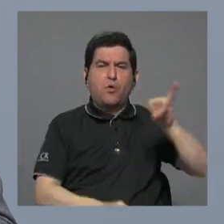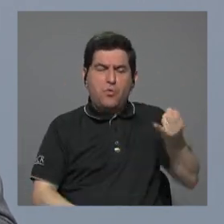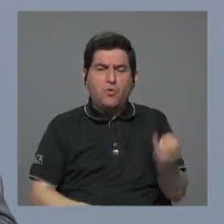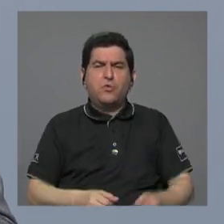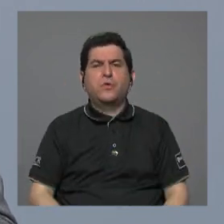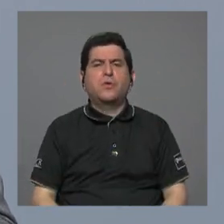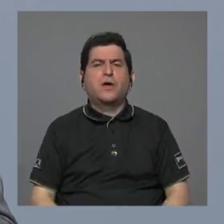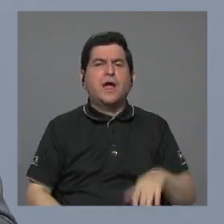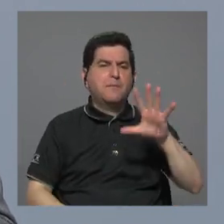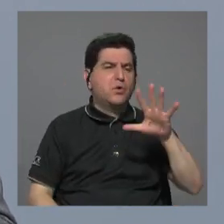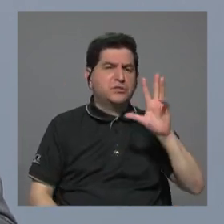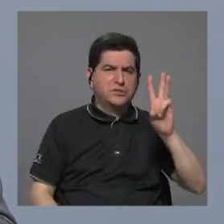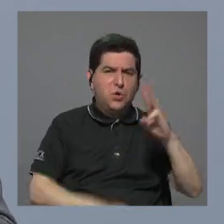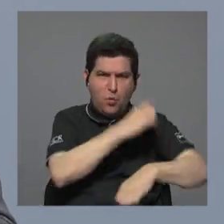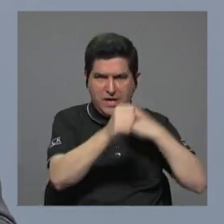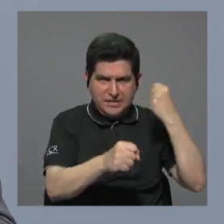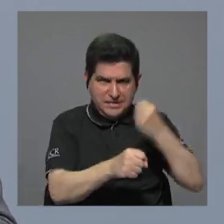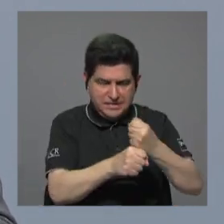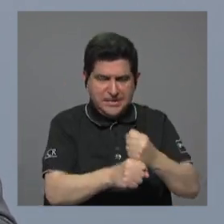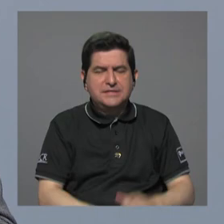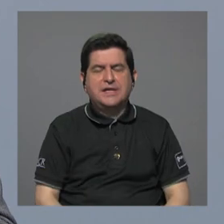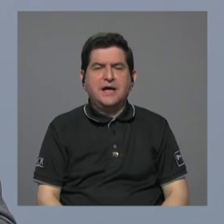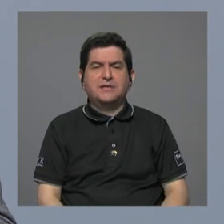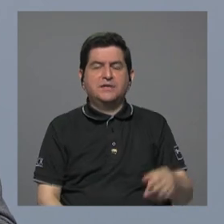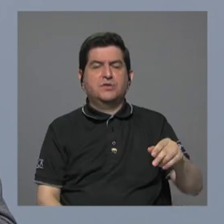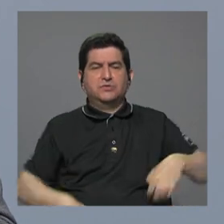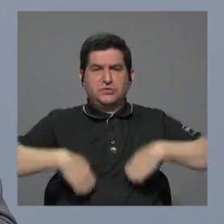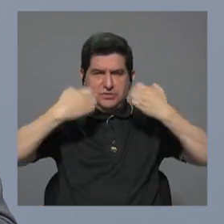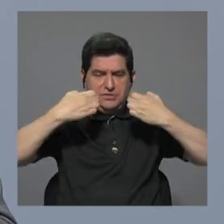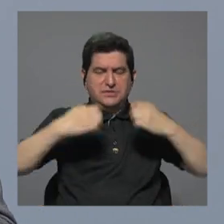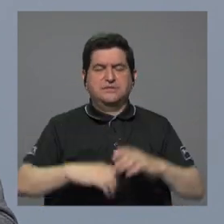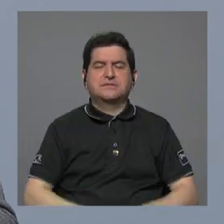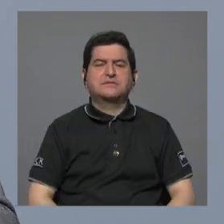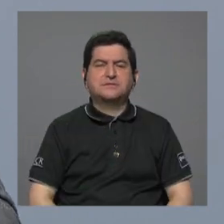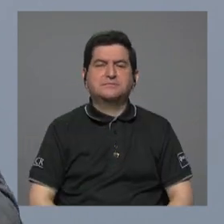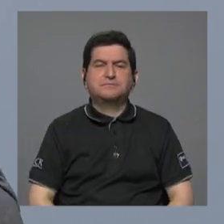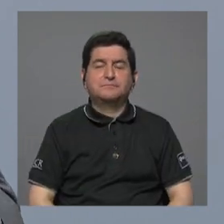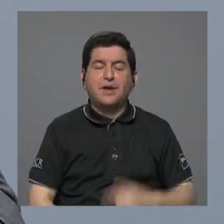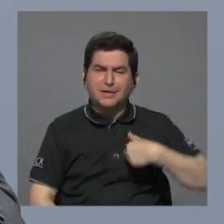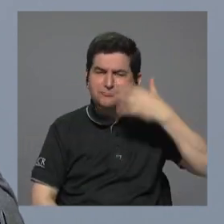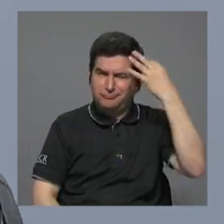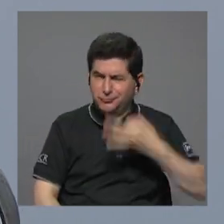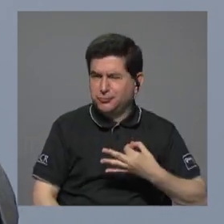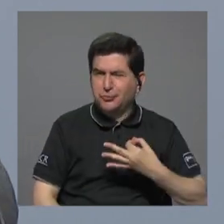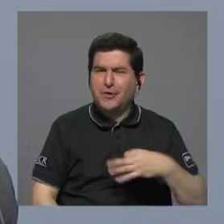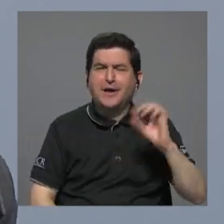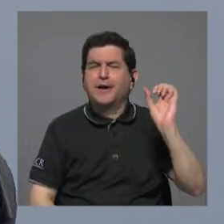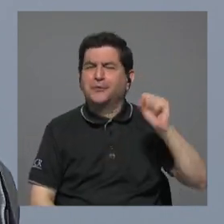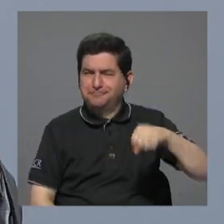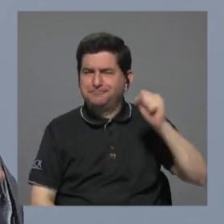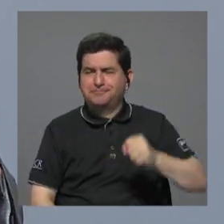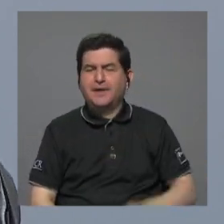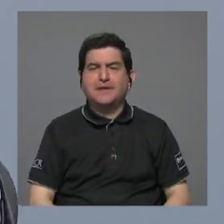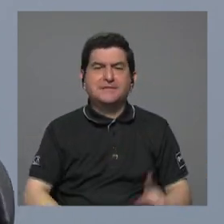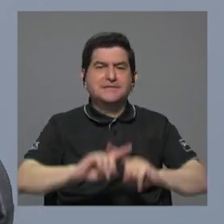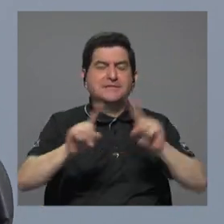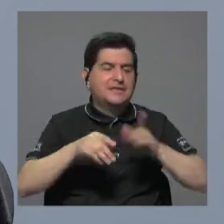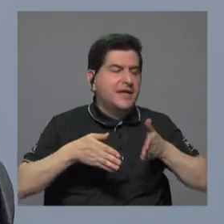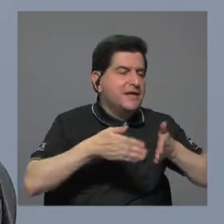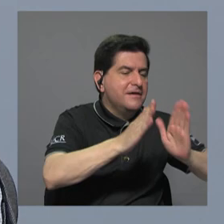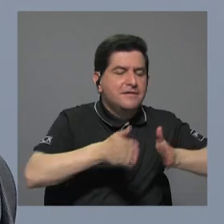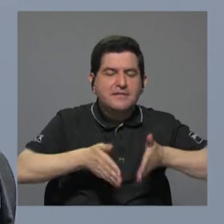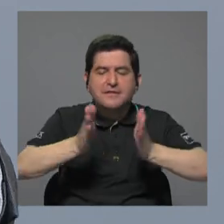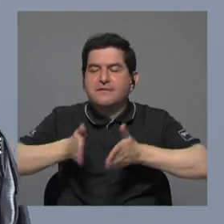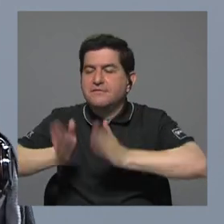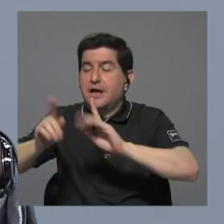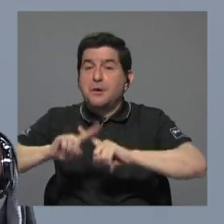durante sus 56 años de existencia de manera que sí creo que hay que hay caminos pero es a través